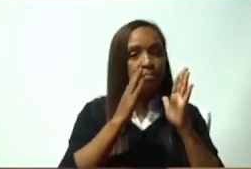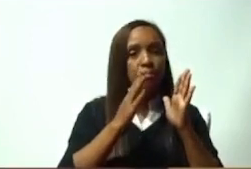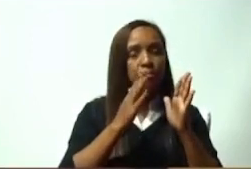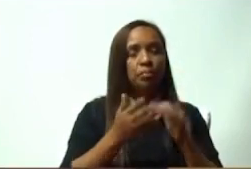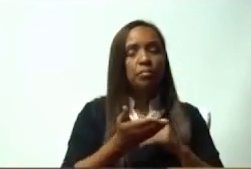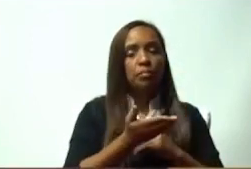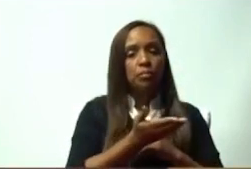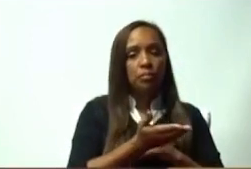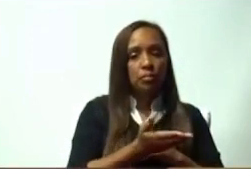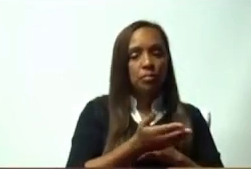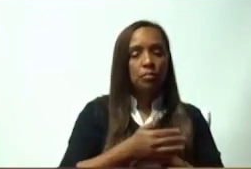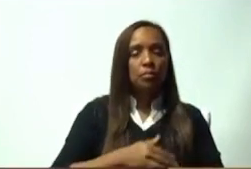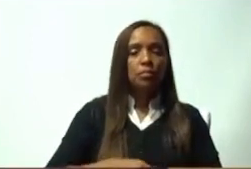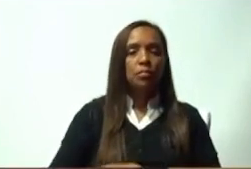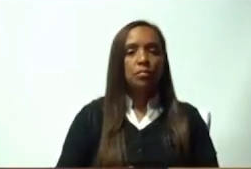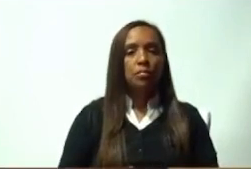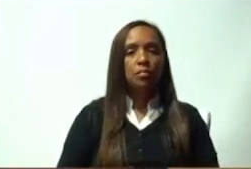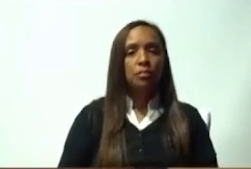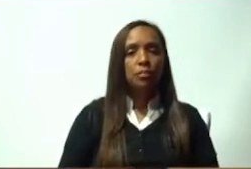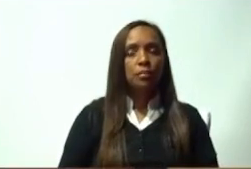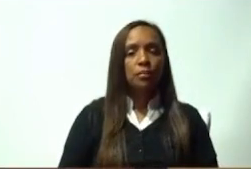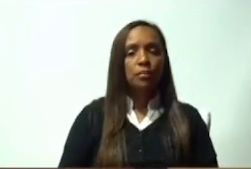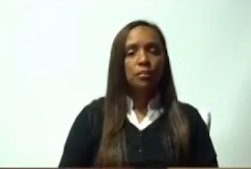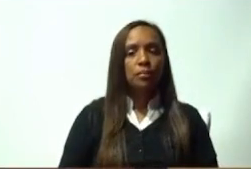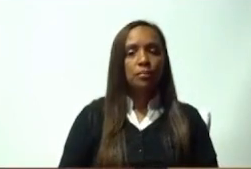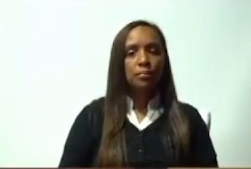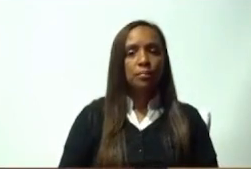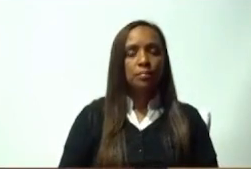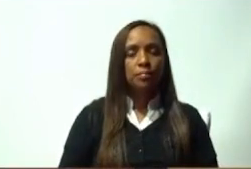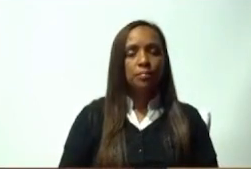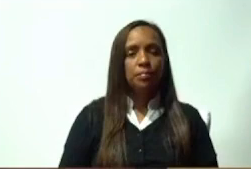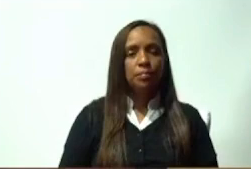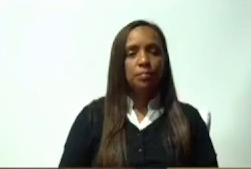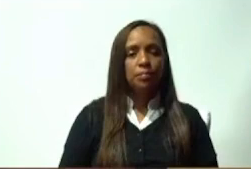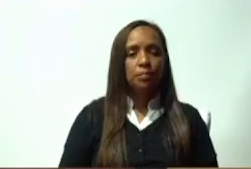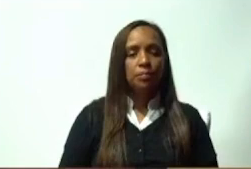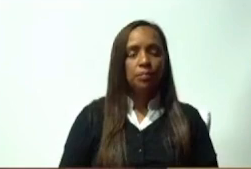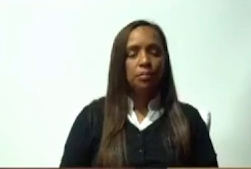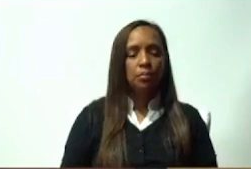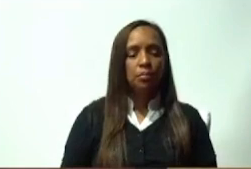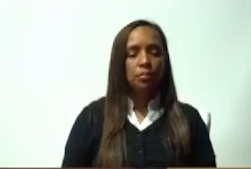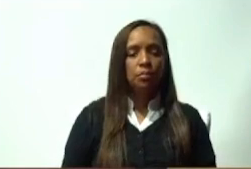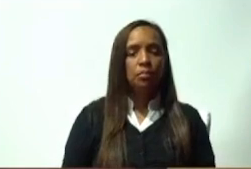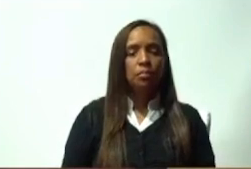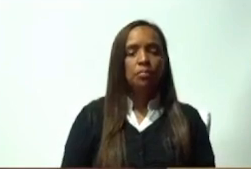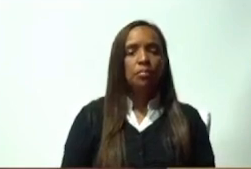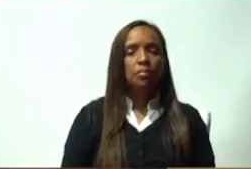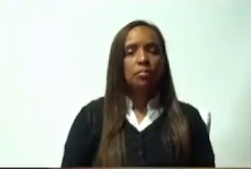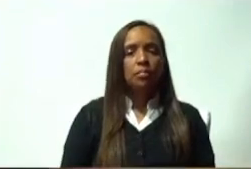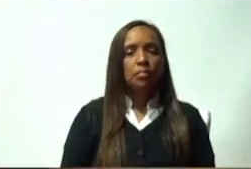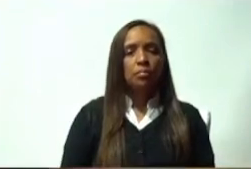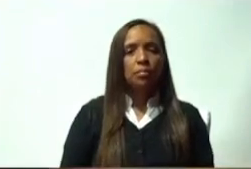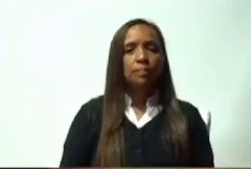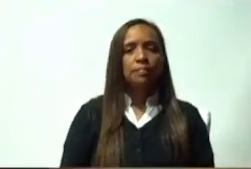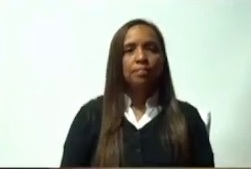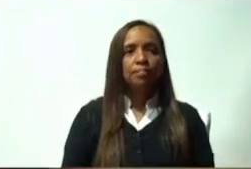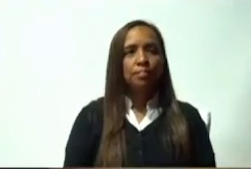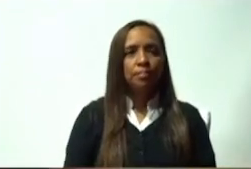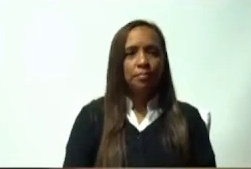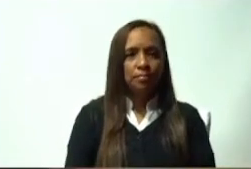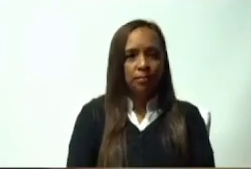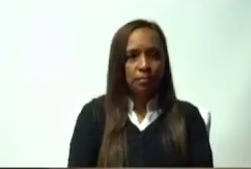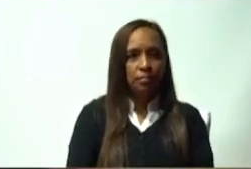el día de hoy continuar con los trabajos. José Horacio Rodríguez, Opción Democrática. Adelante. Muchas gracias, presidente.